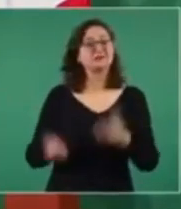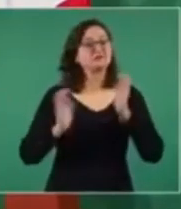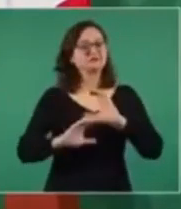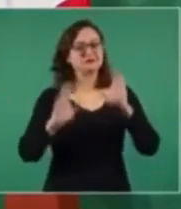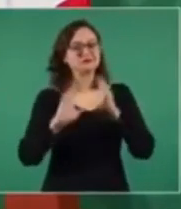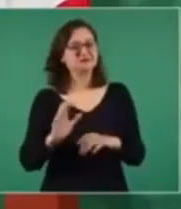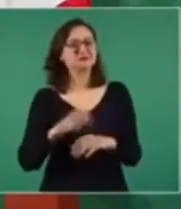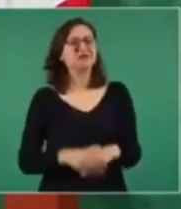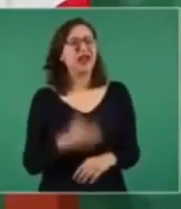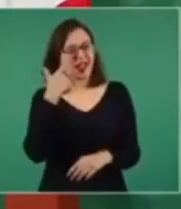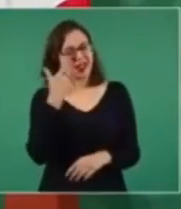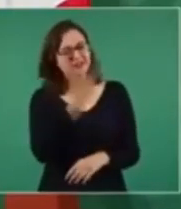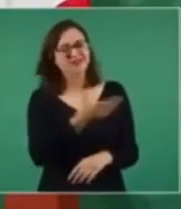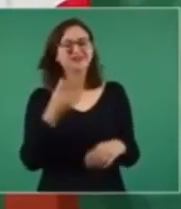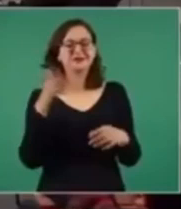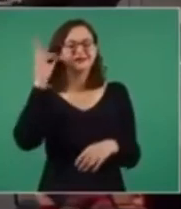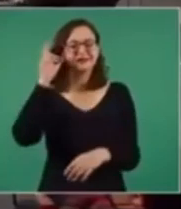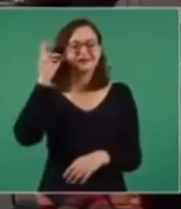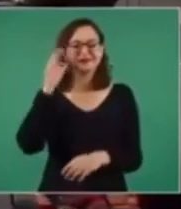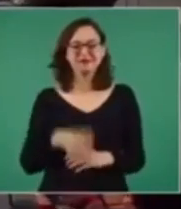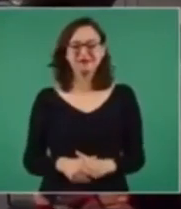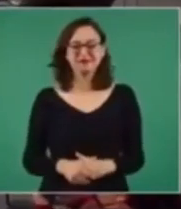Y vámonos con los caminos de la vida. A ver.